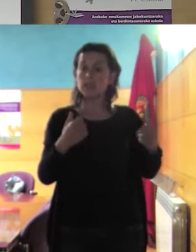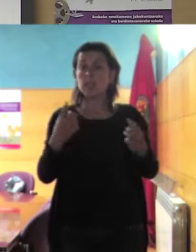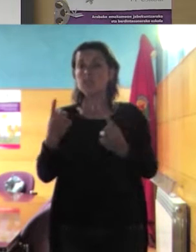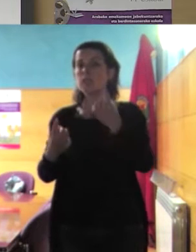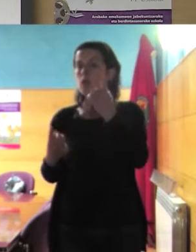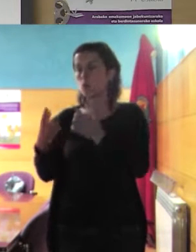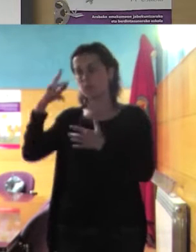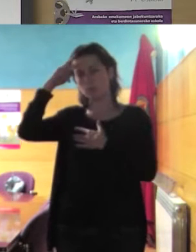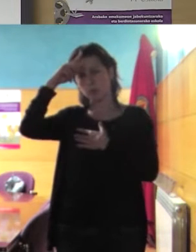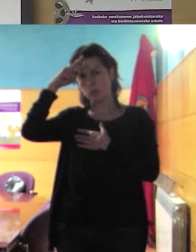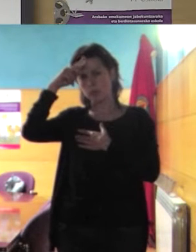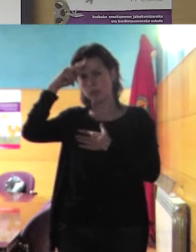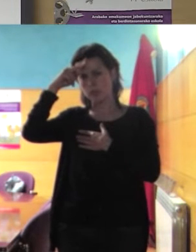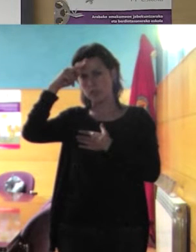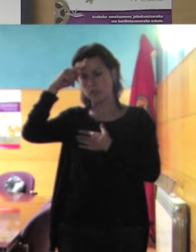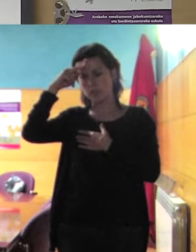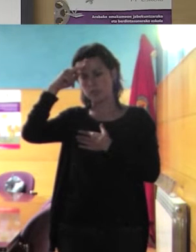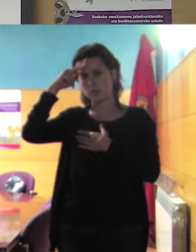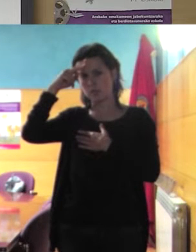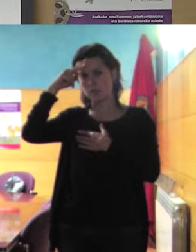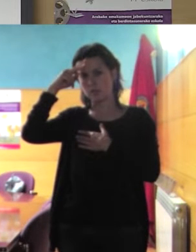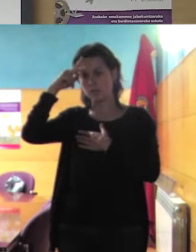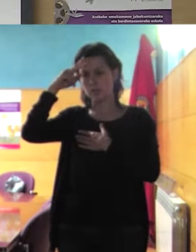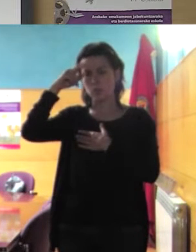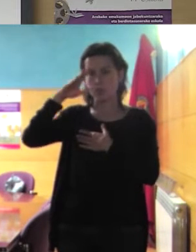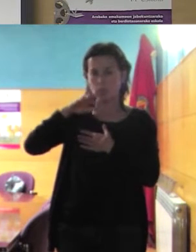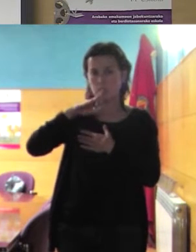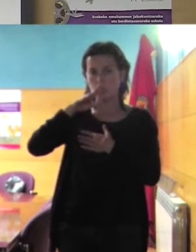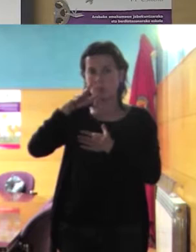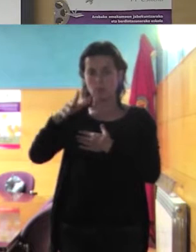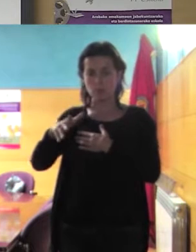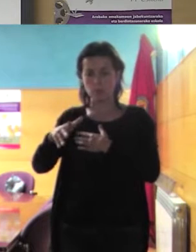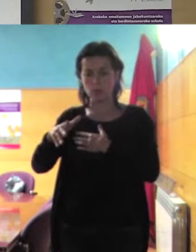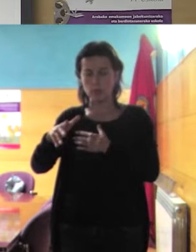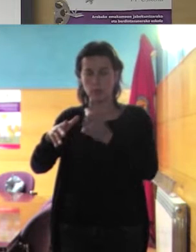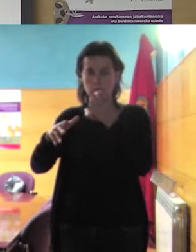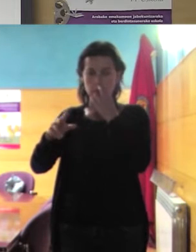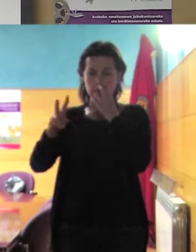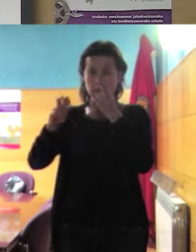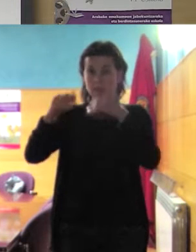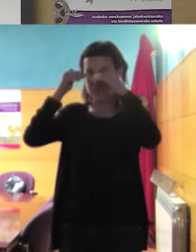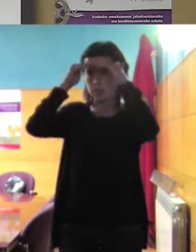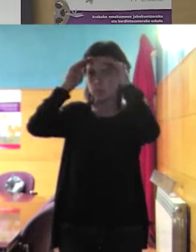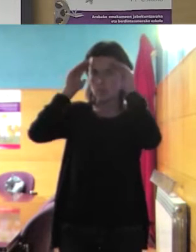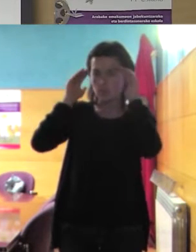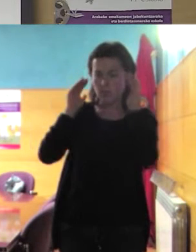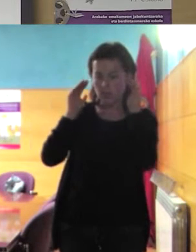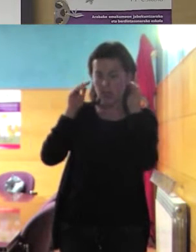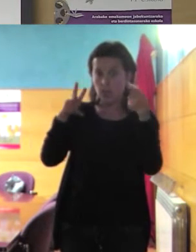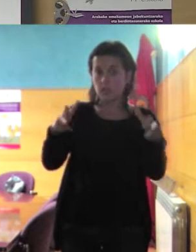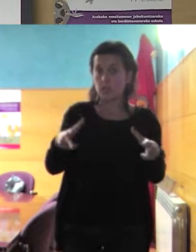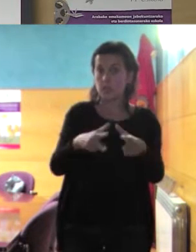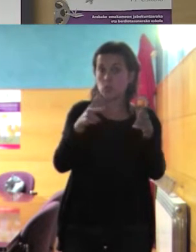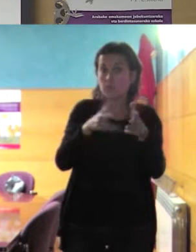preocupadas por la extensión que está adquiriendo el ponerse el velo en sociedades que lo estaban